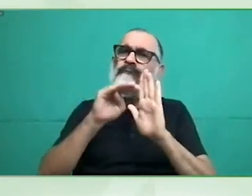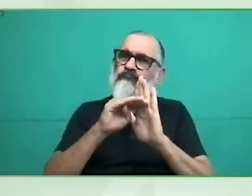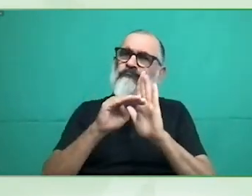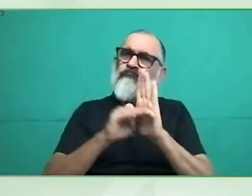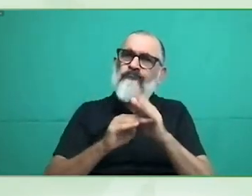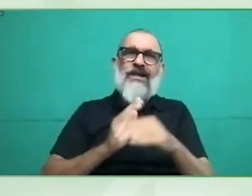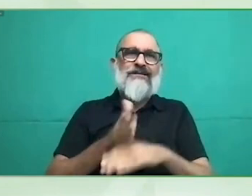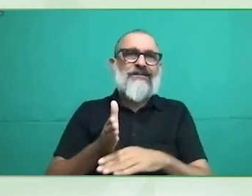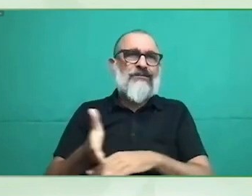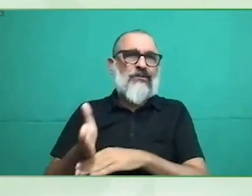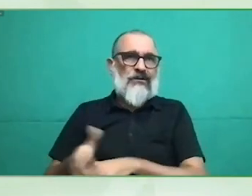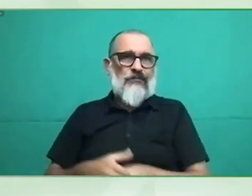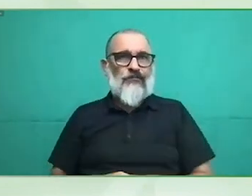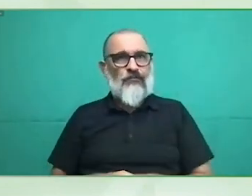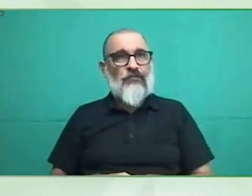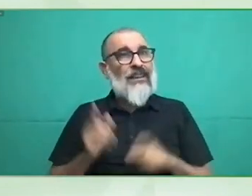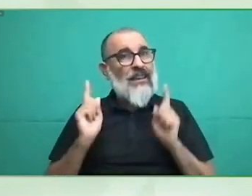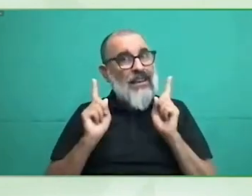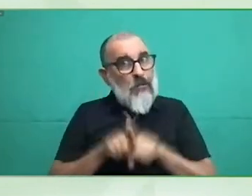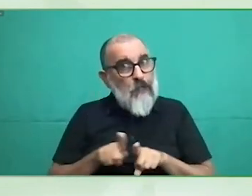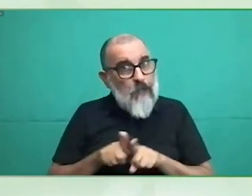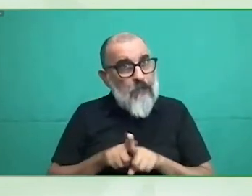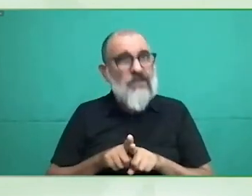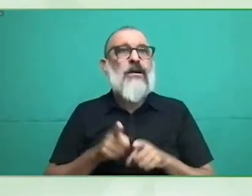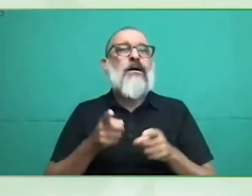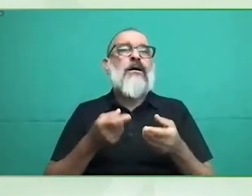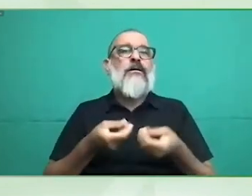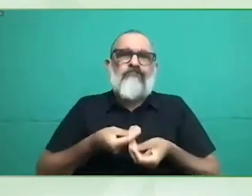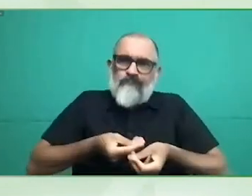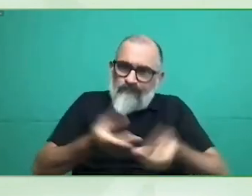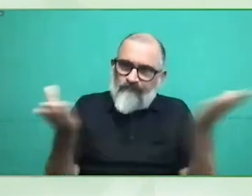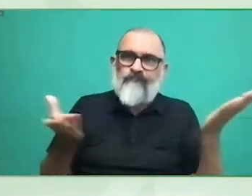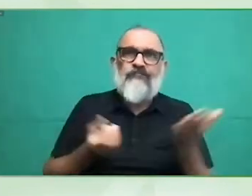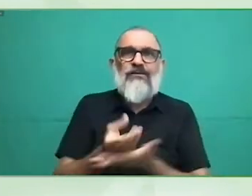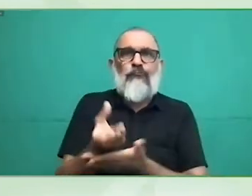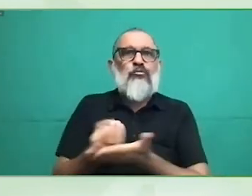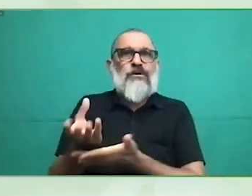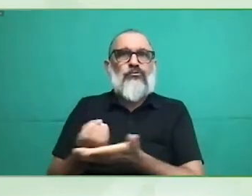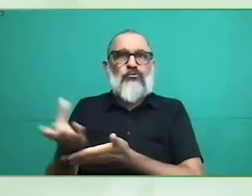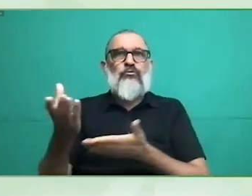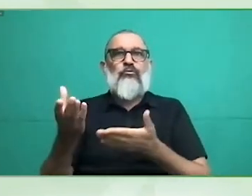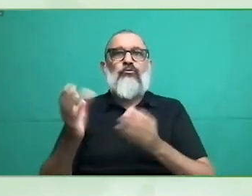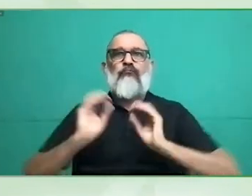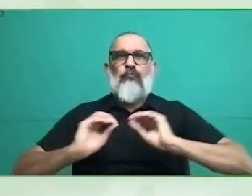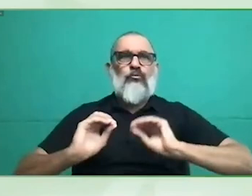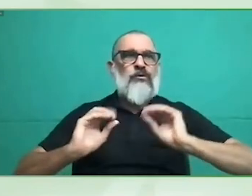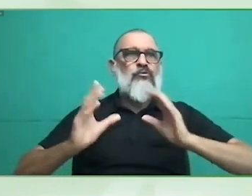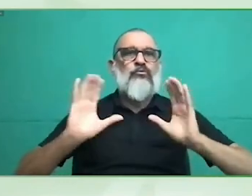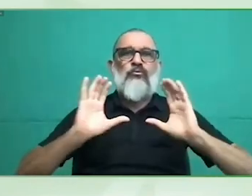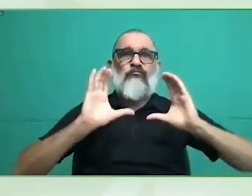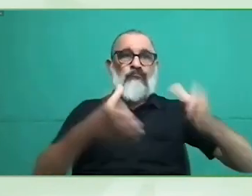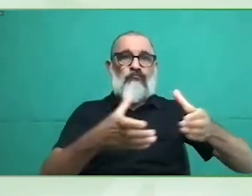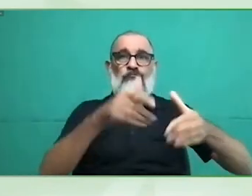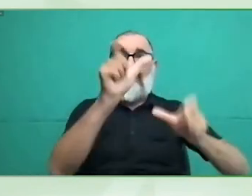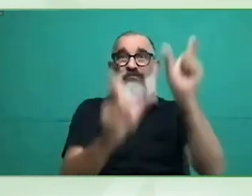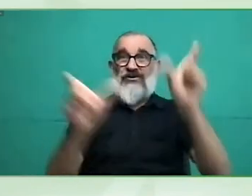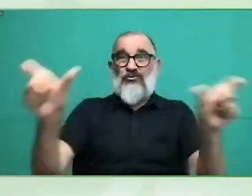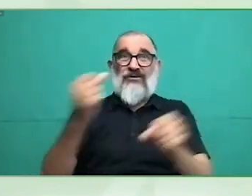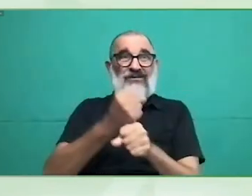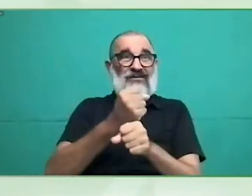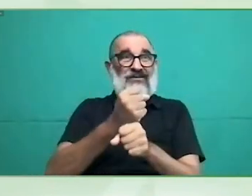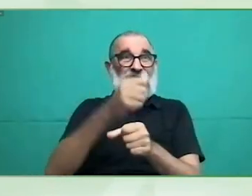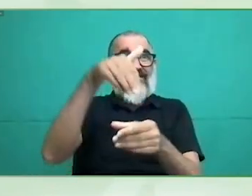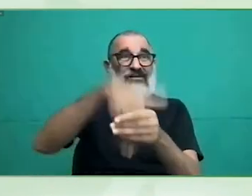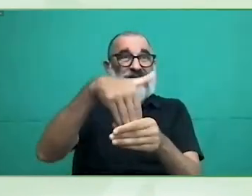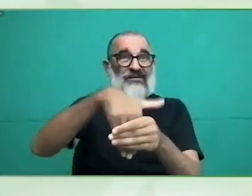para que puedan garantizar que el proceso sea inclusivo y garantizar que los órganos electorales puedan hacer consultas con